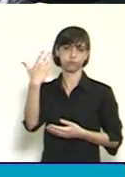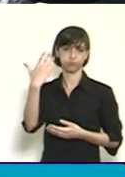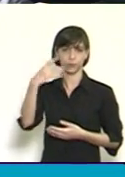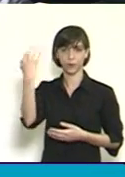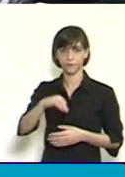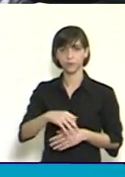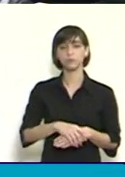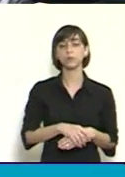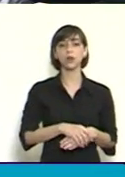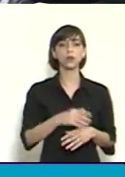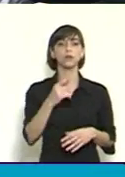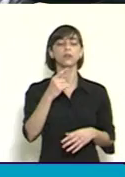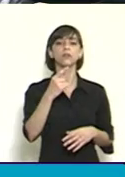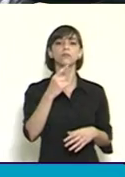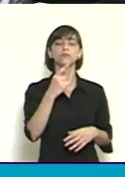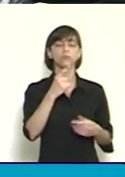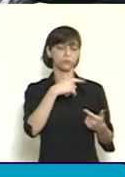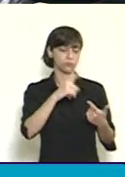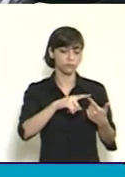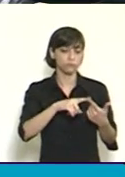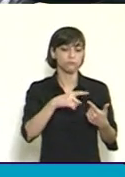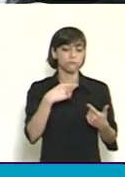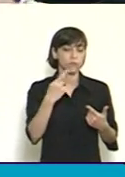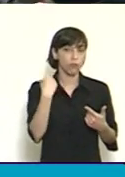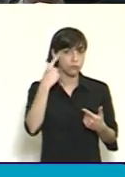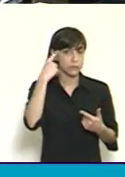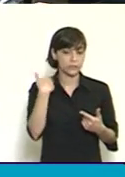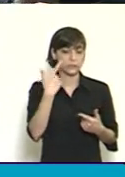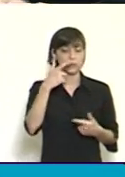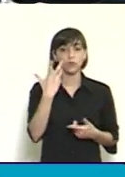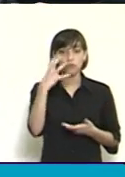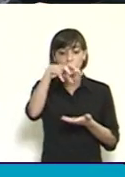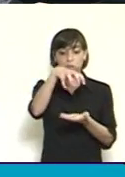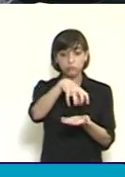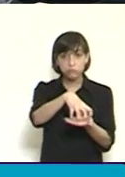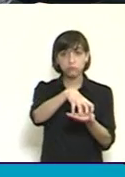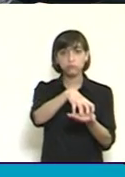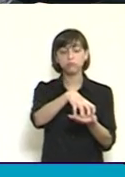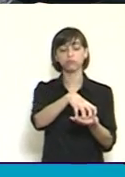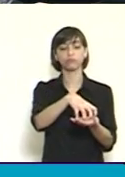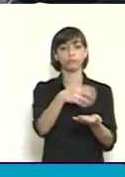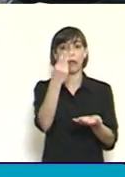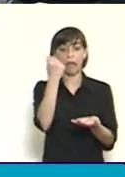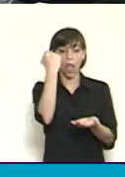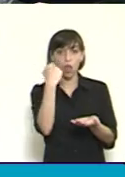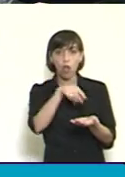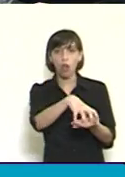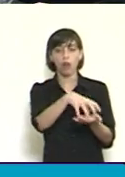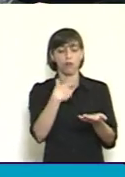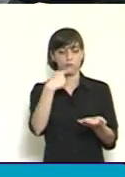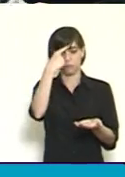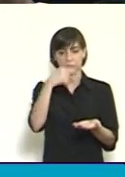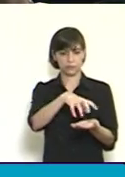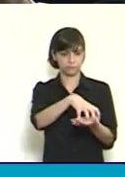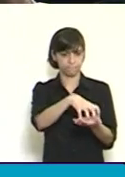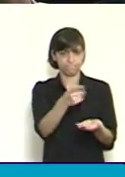el financiamiento es inconcebible que un órgano que está precisamente sujeto al control de las armas